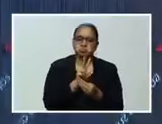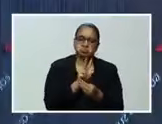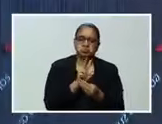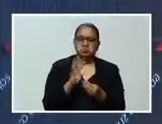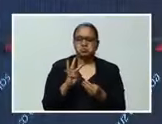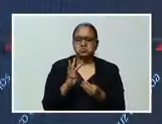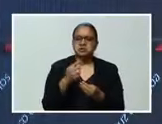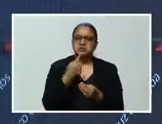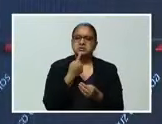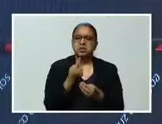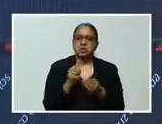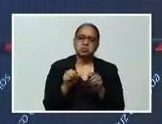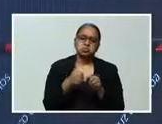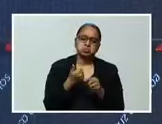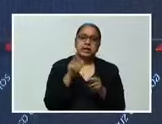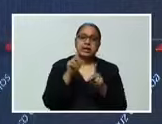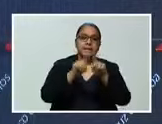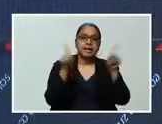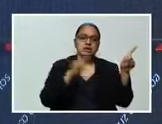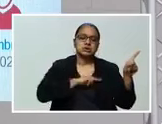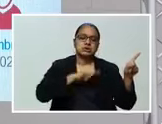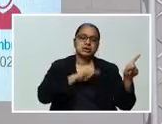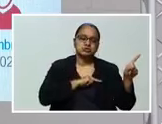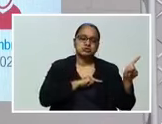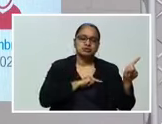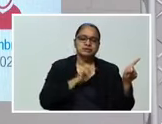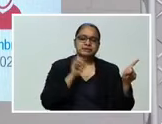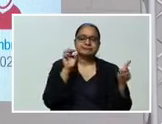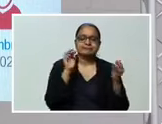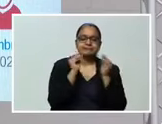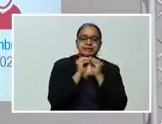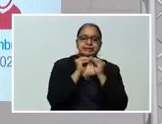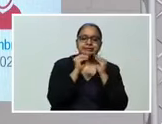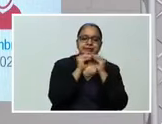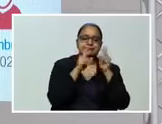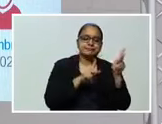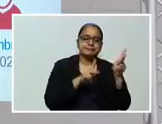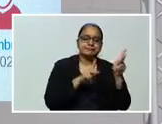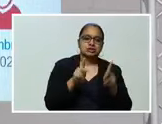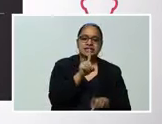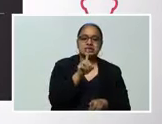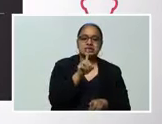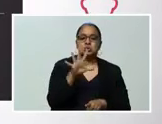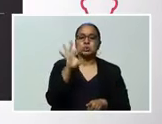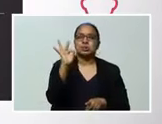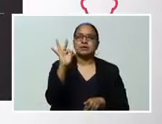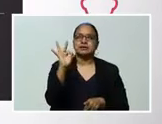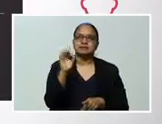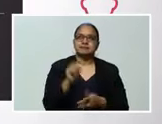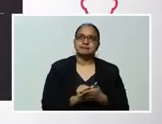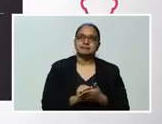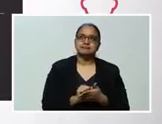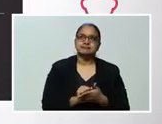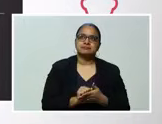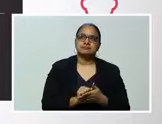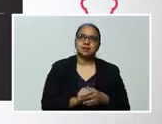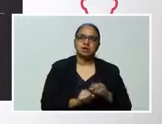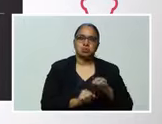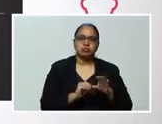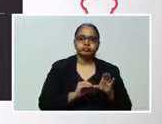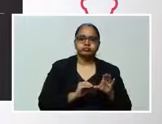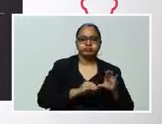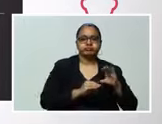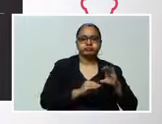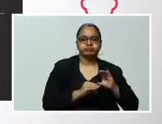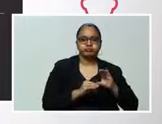Departamento de Cortés Y principalmente San Pedro Sula Quienes registran el mayor número de casos Y aquí lo vemos ¿Cómo se diferencia lo que es San